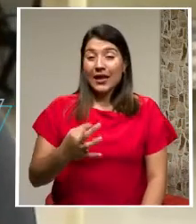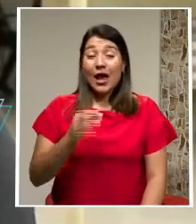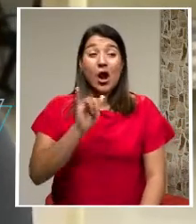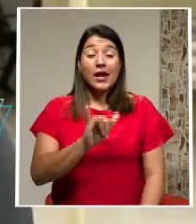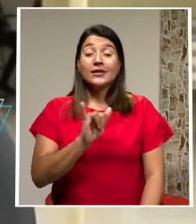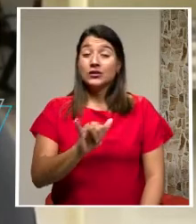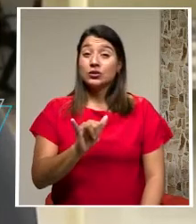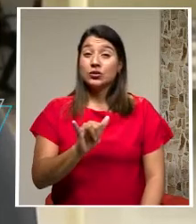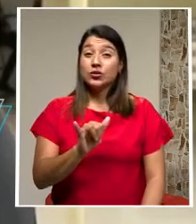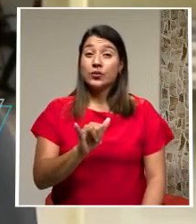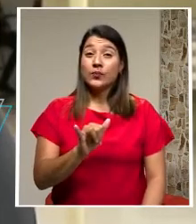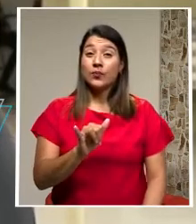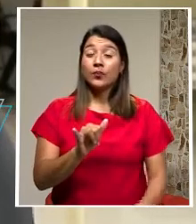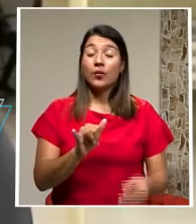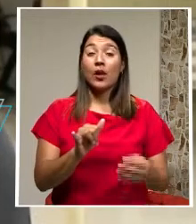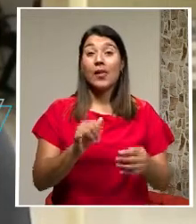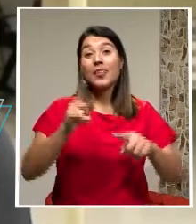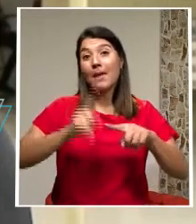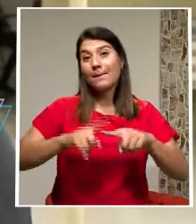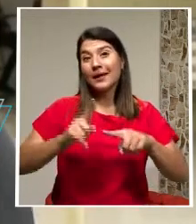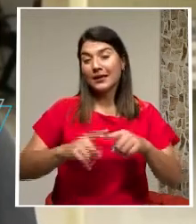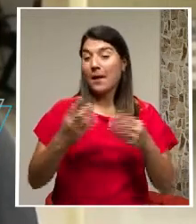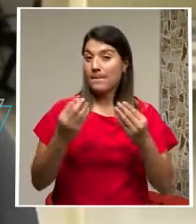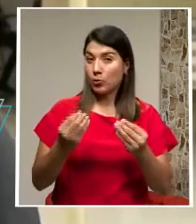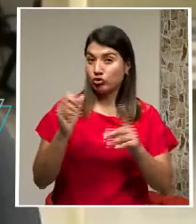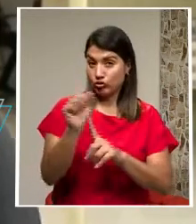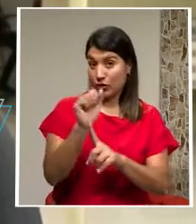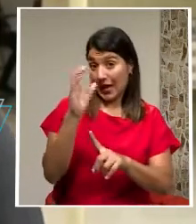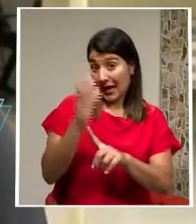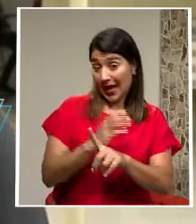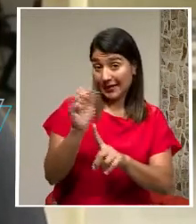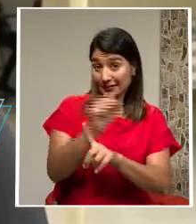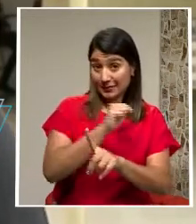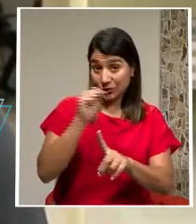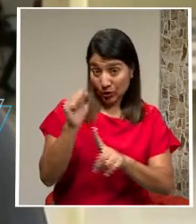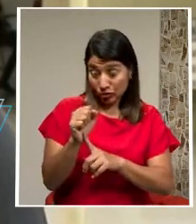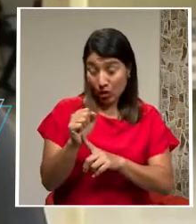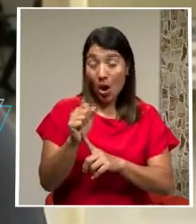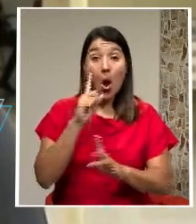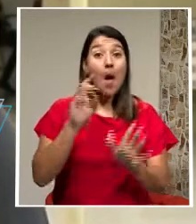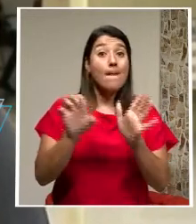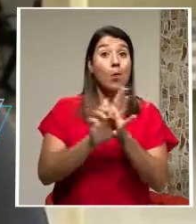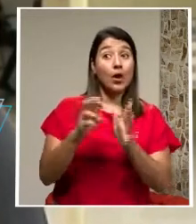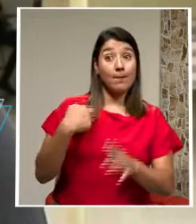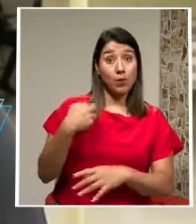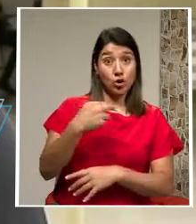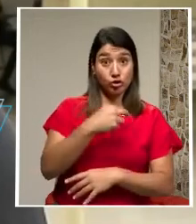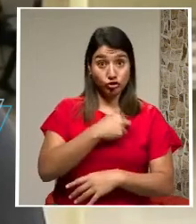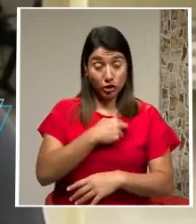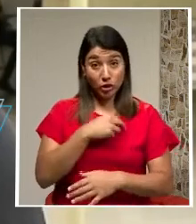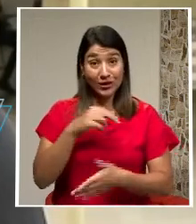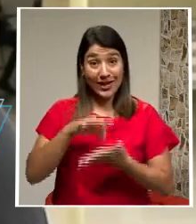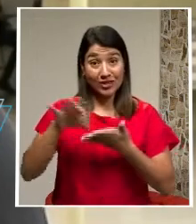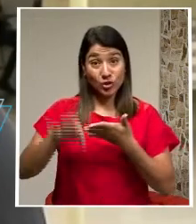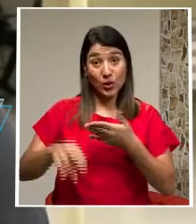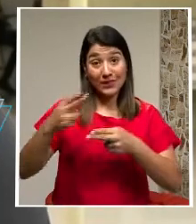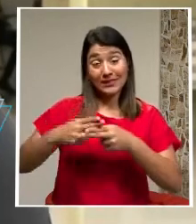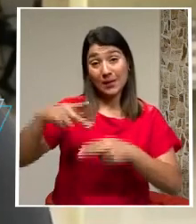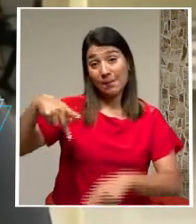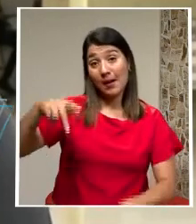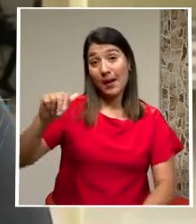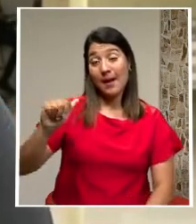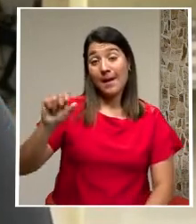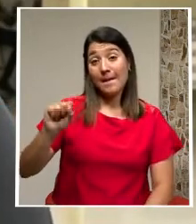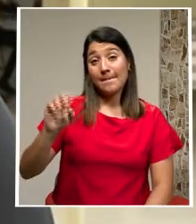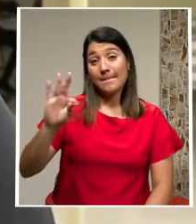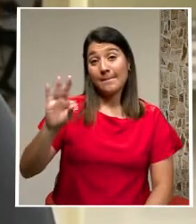Muy propio Del contexto ¿Verdad? En el caso De nosotros En el centro educativo Pastor Barquero La mayoría De